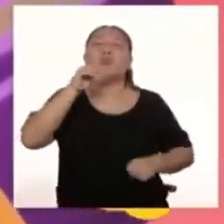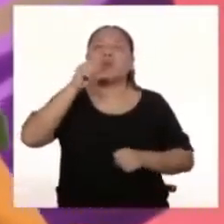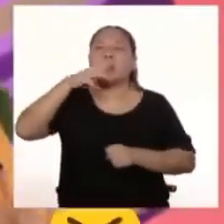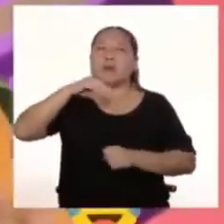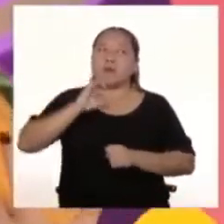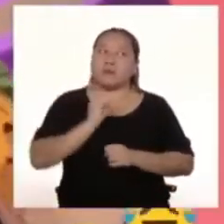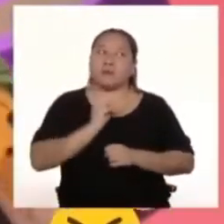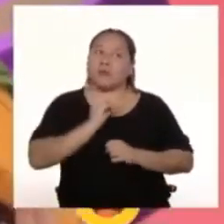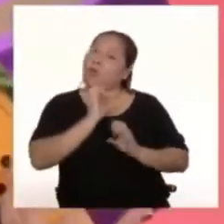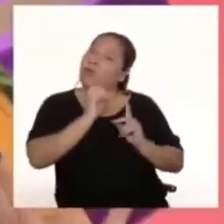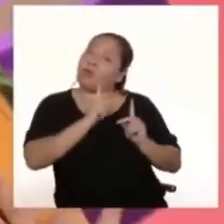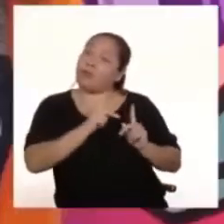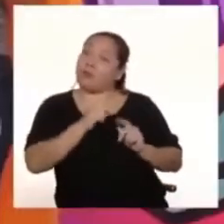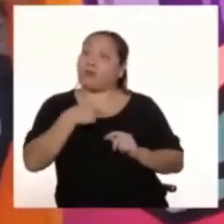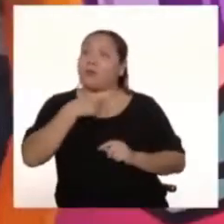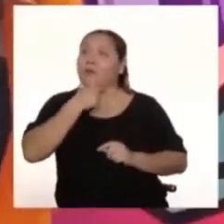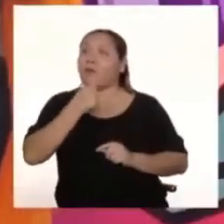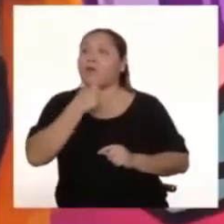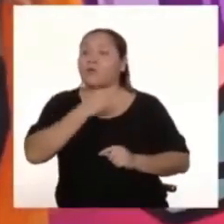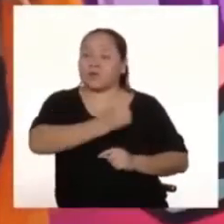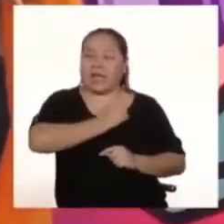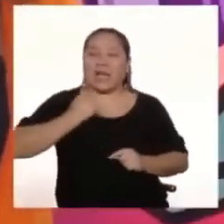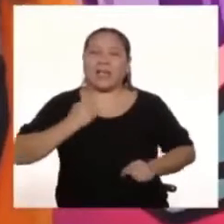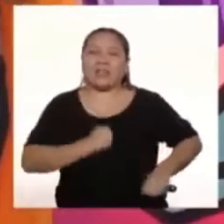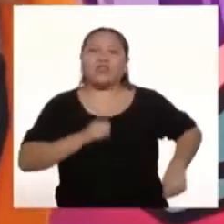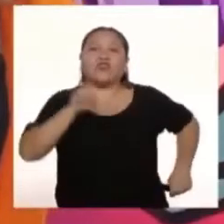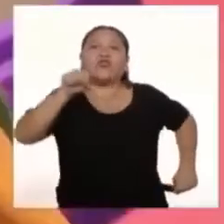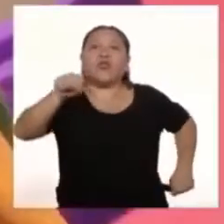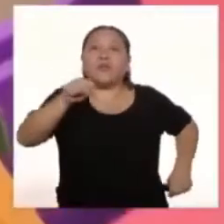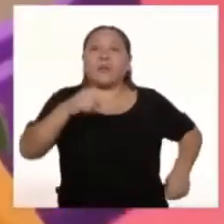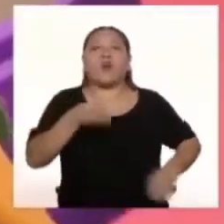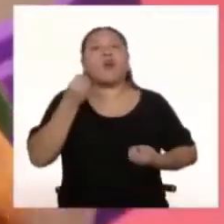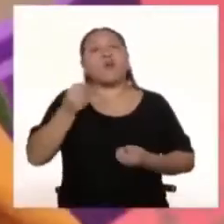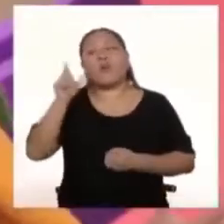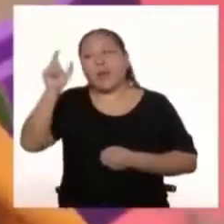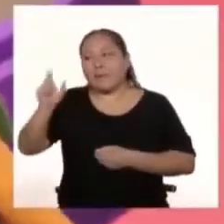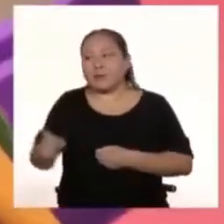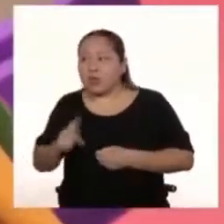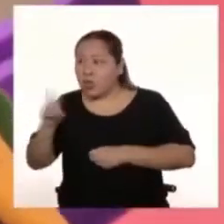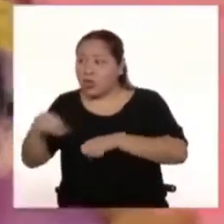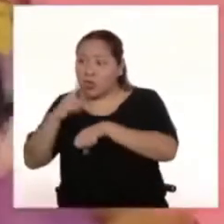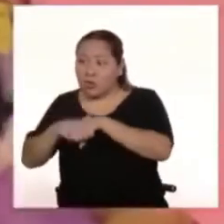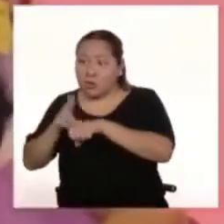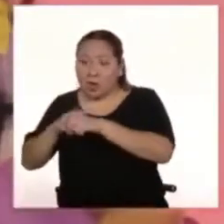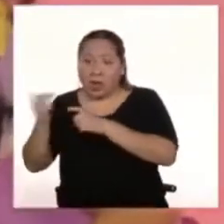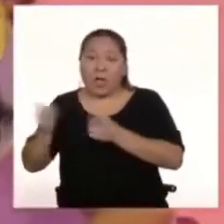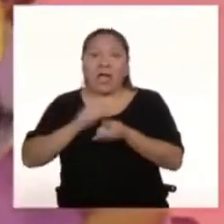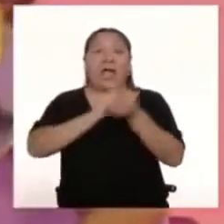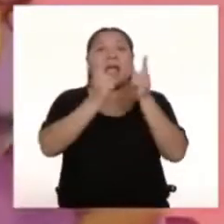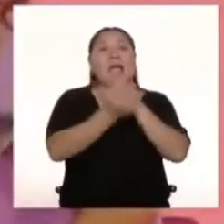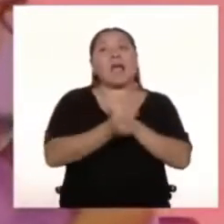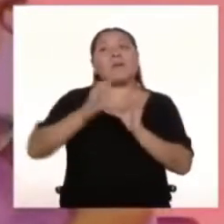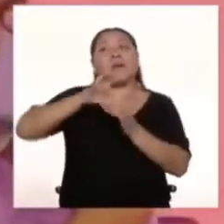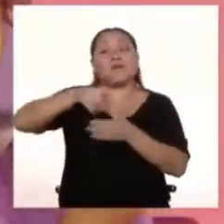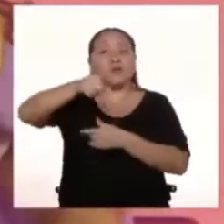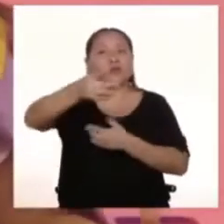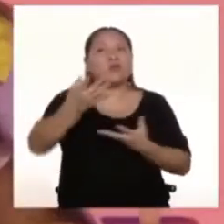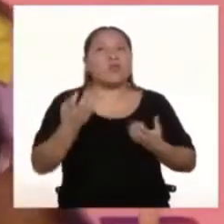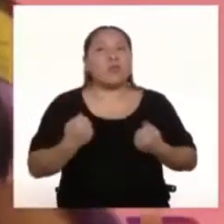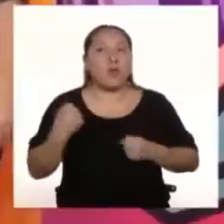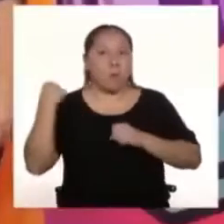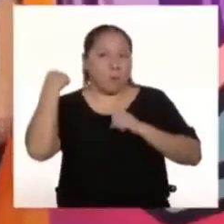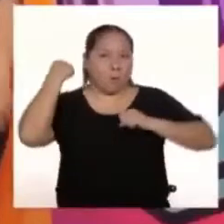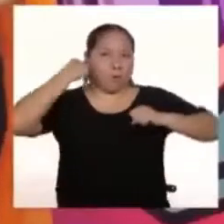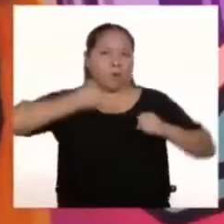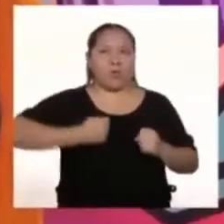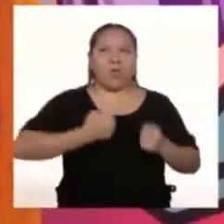Bueno Yo me quedo con Superman Me gusta mucho su historia De cómo un hombre común Puede cambiar el mundo Quizás ustedes tienen Un superpoder Y no